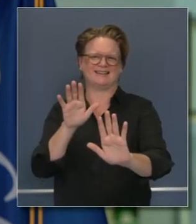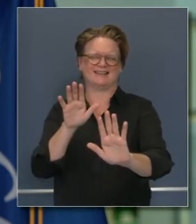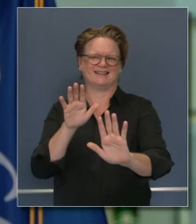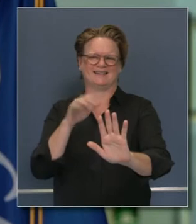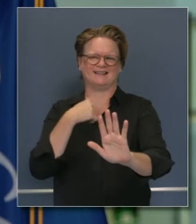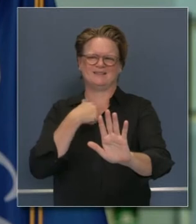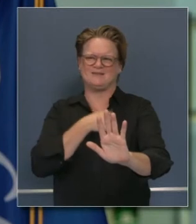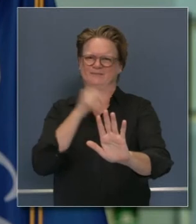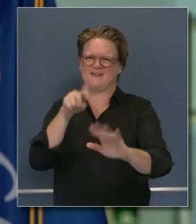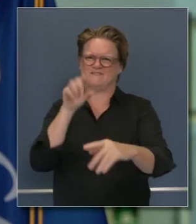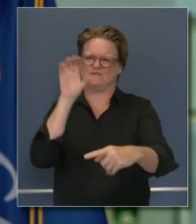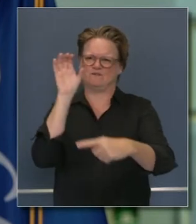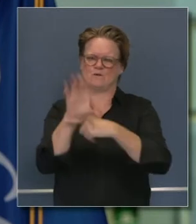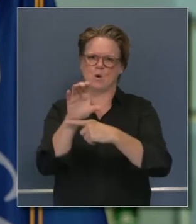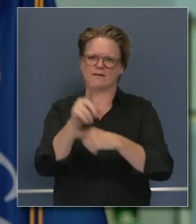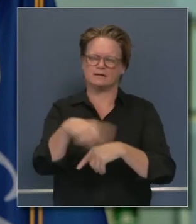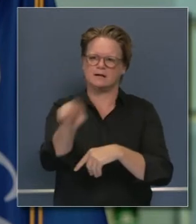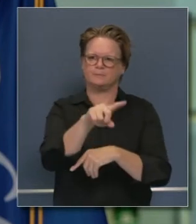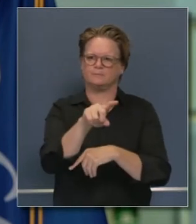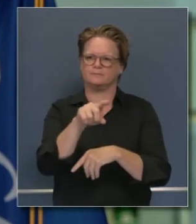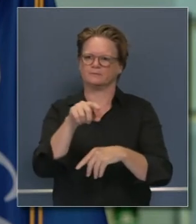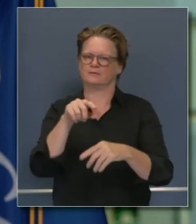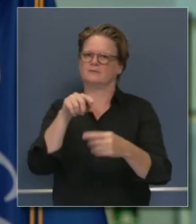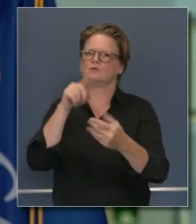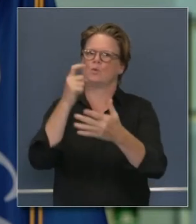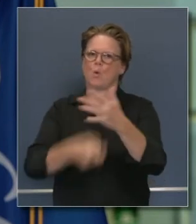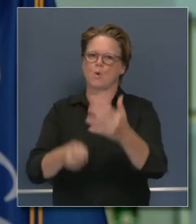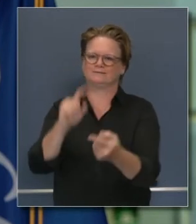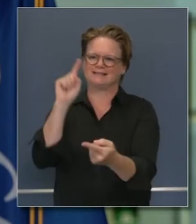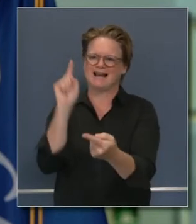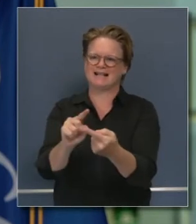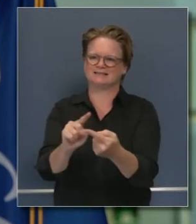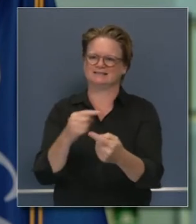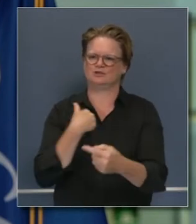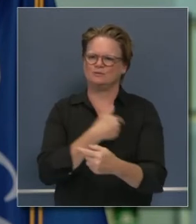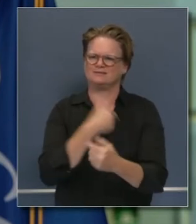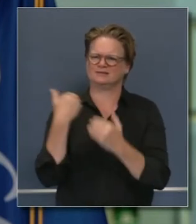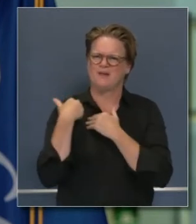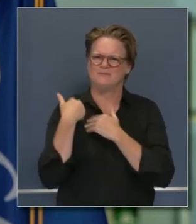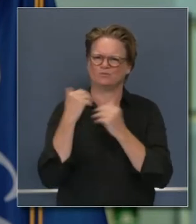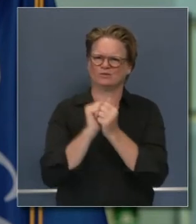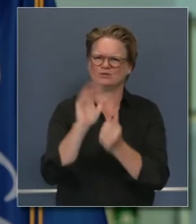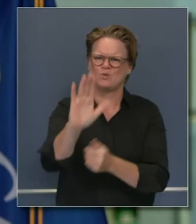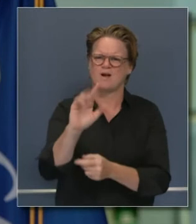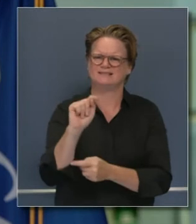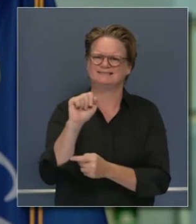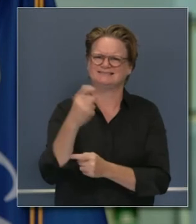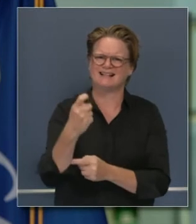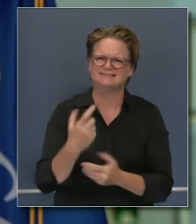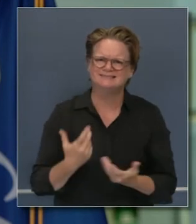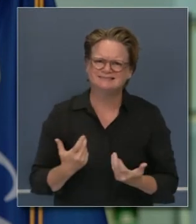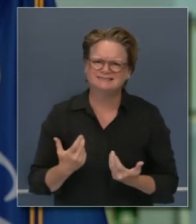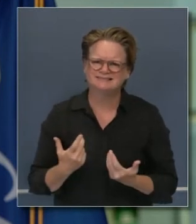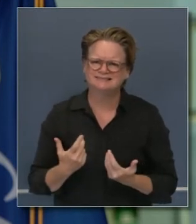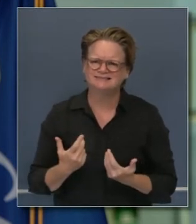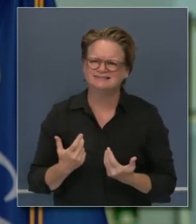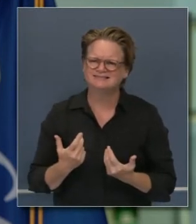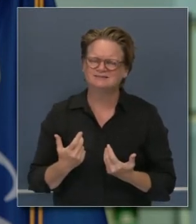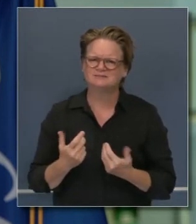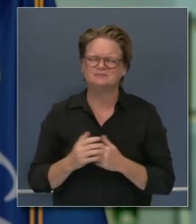de los costos el costo a los empleadores y a los contribuyentes y a otros en este espacio